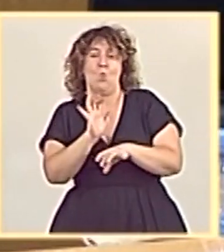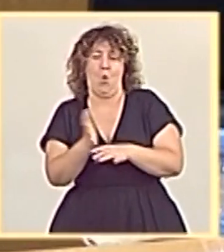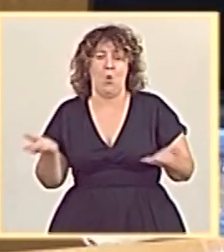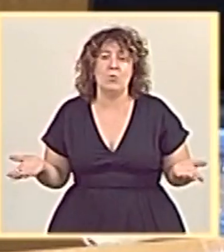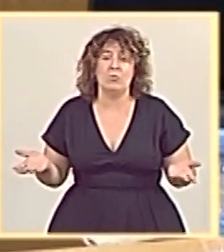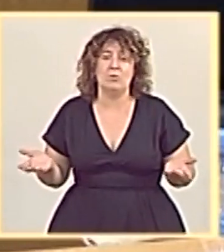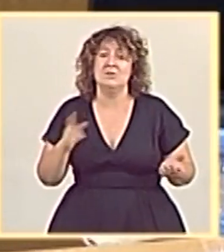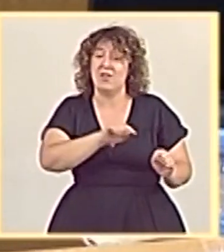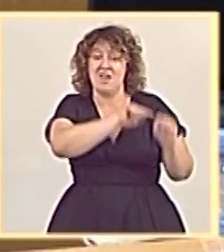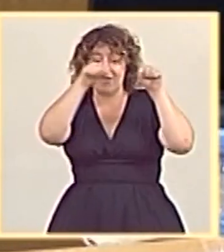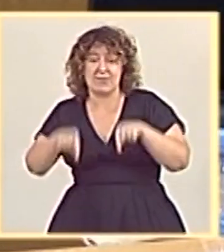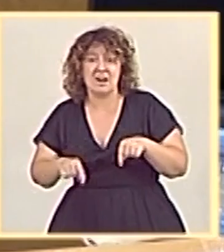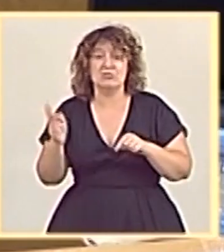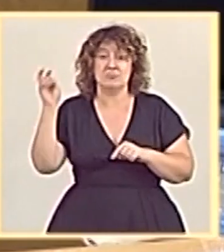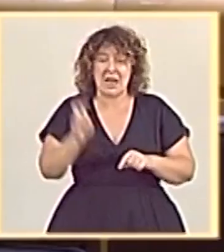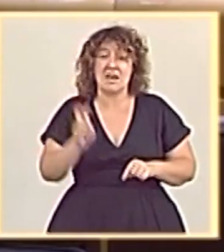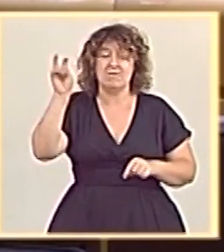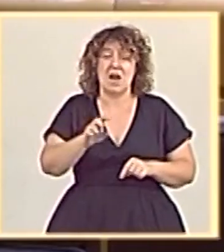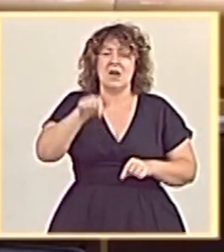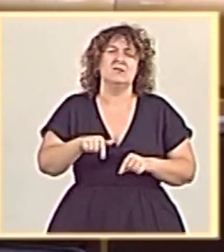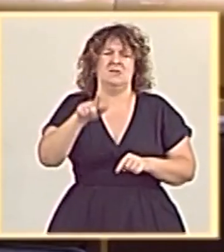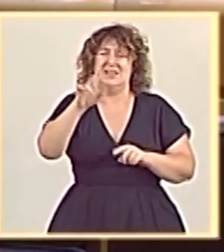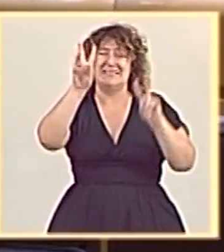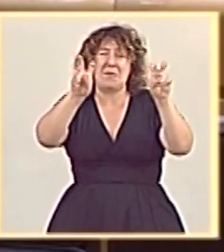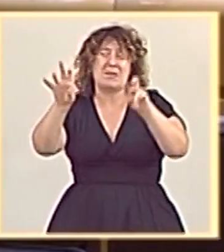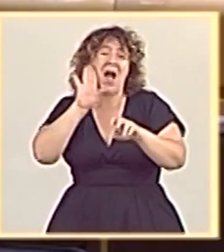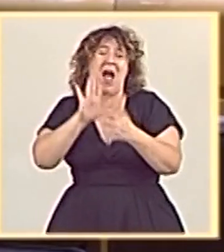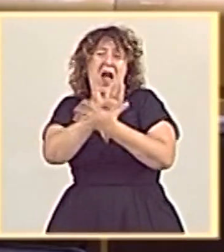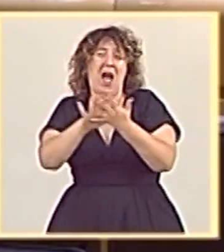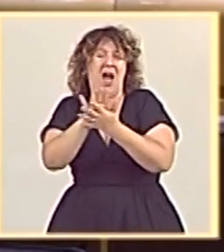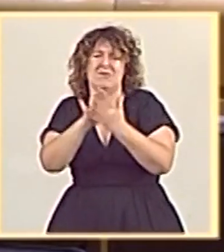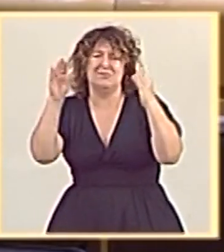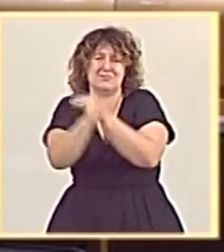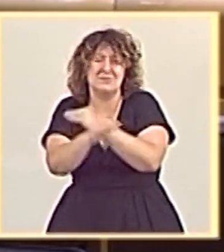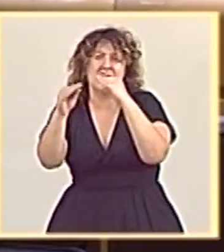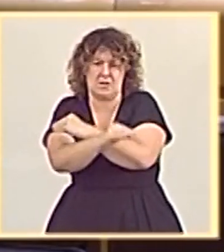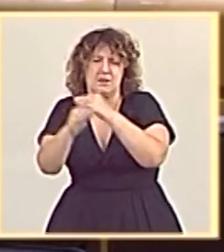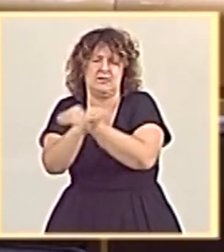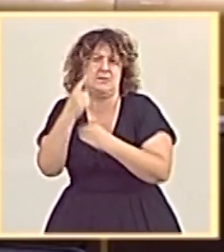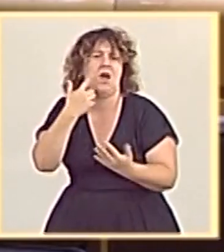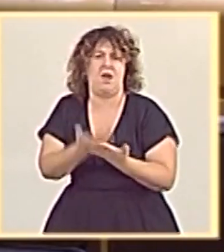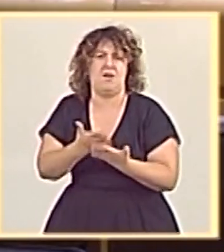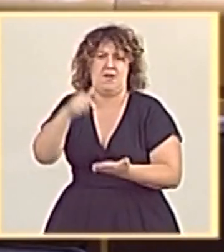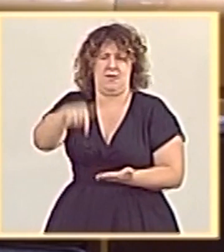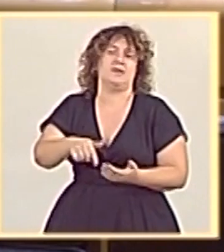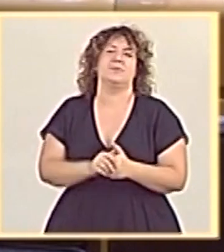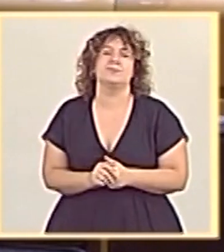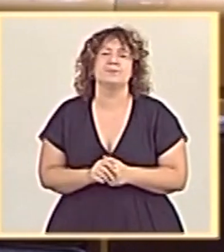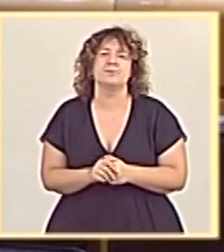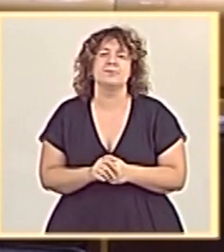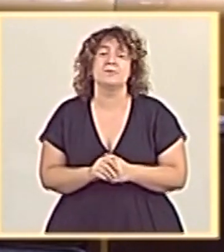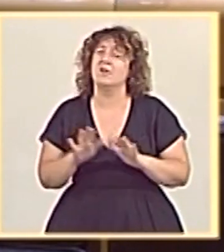vamos a recordar todas y cada una de sus incoherencias. Por eso le decimos que lo mejor que puede hacer usted, llegados a este punto,